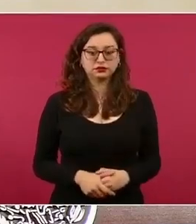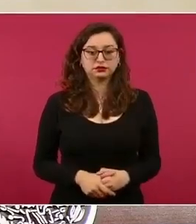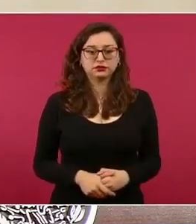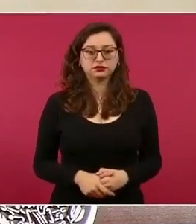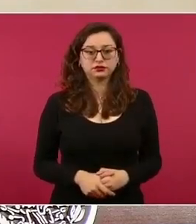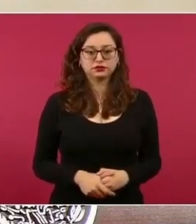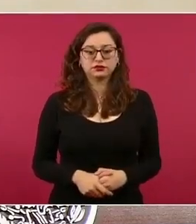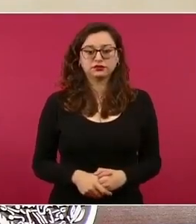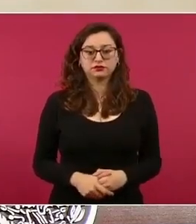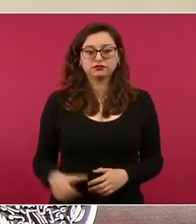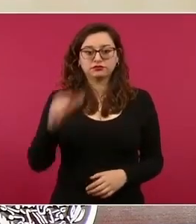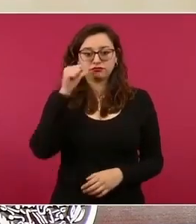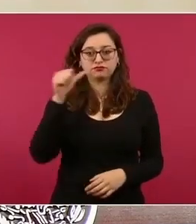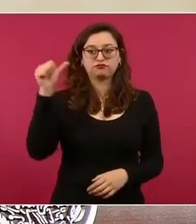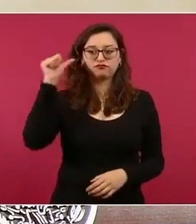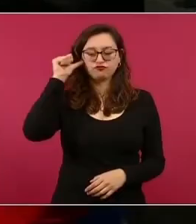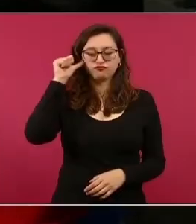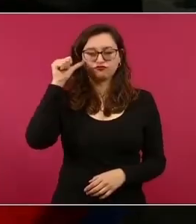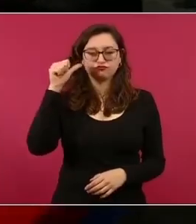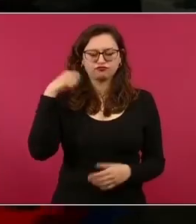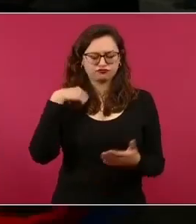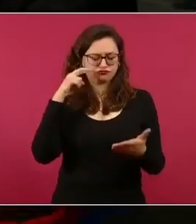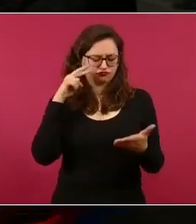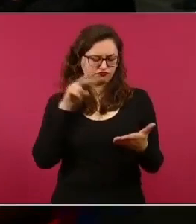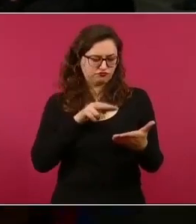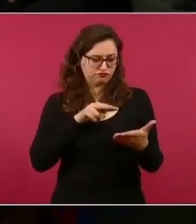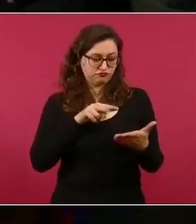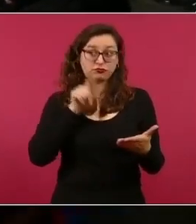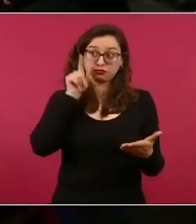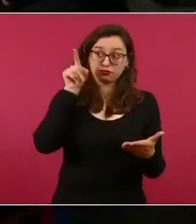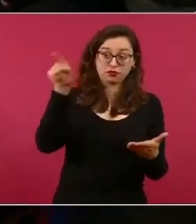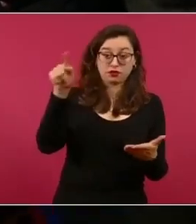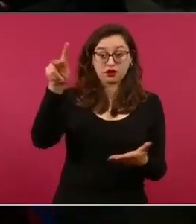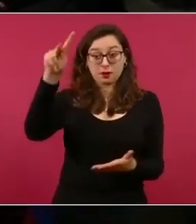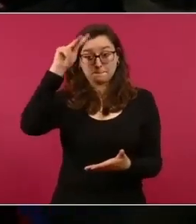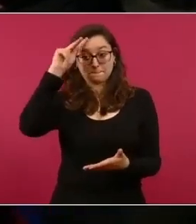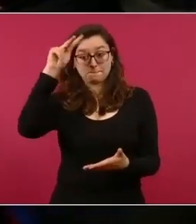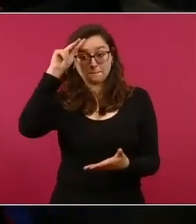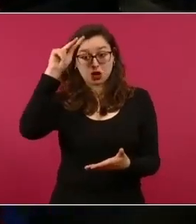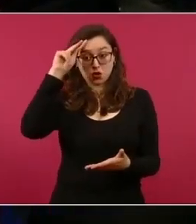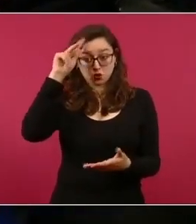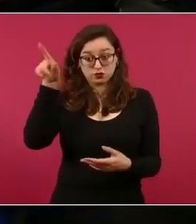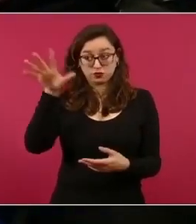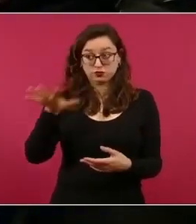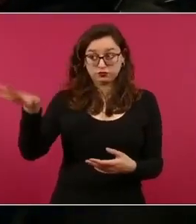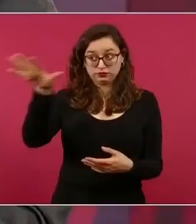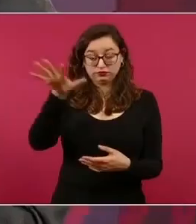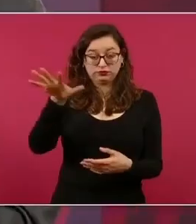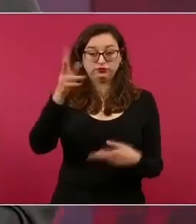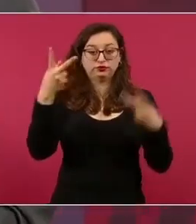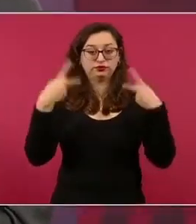de una marcha que están haciendo quienes protestan,